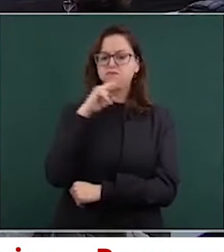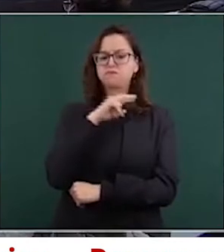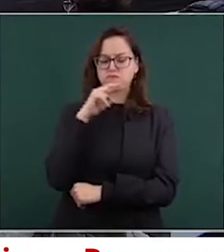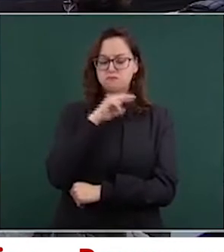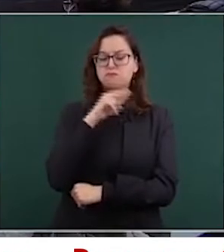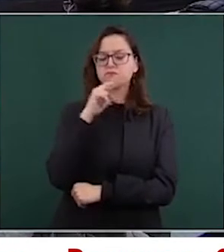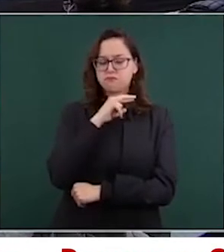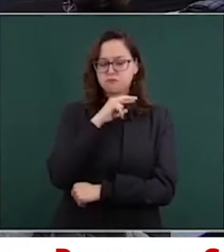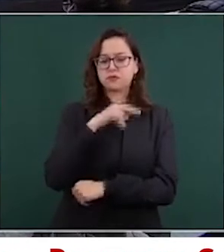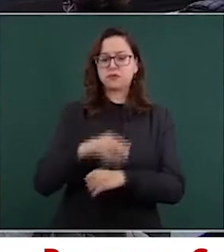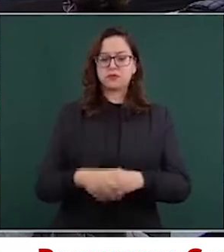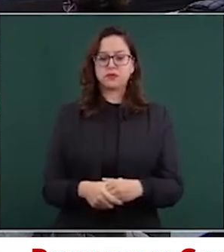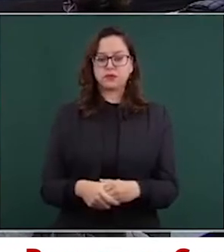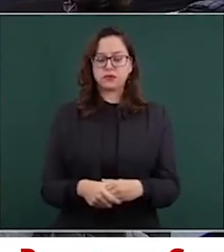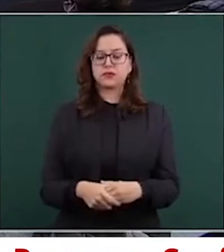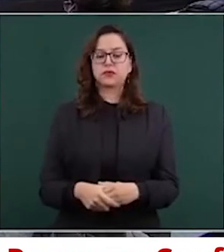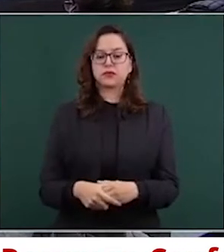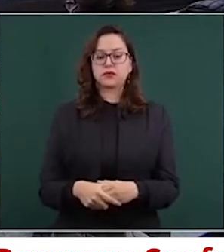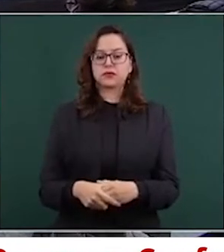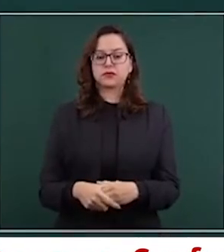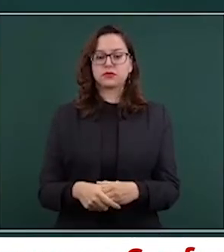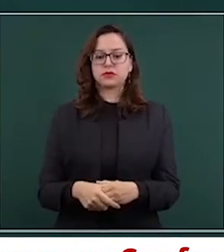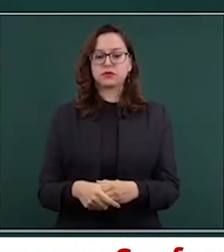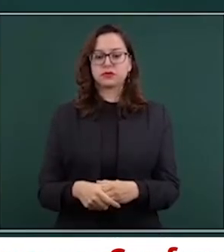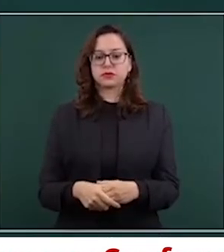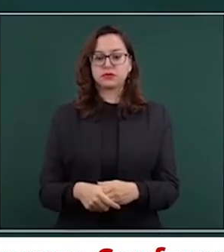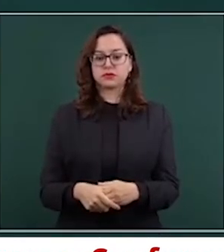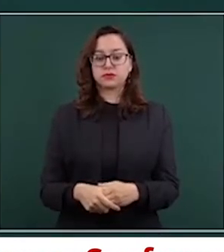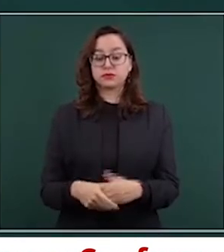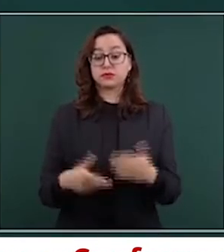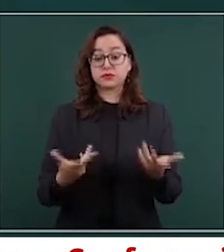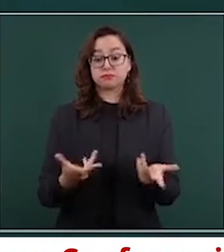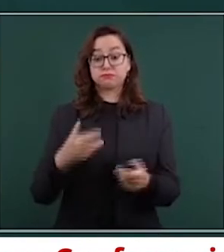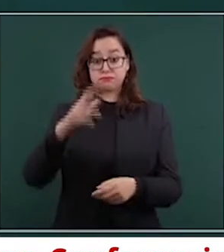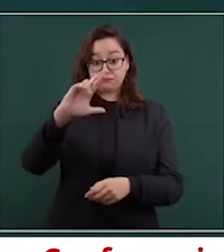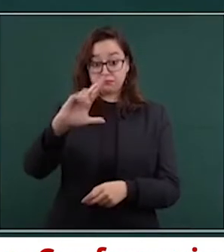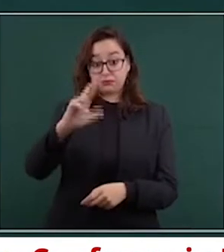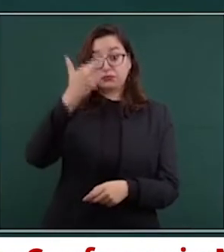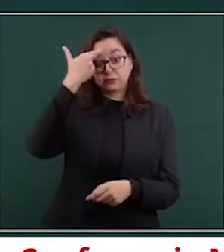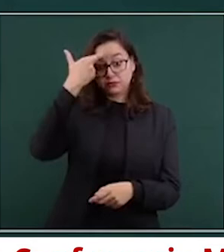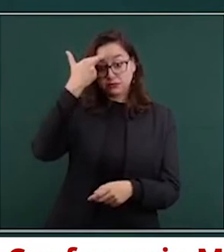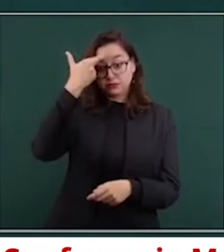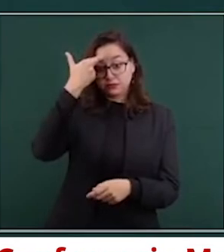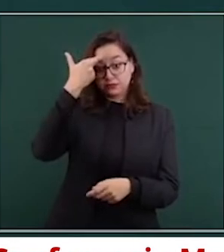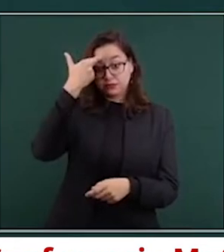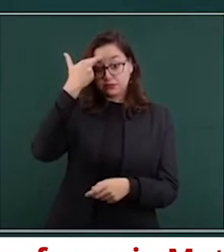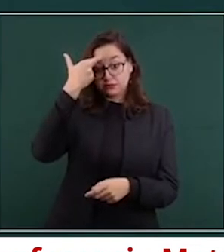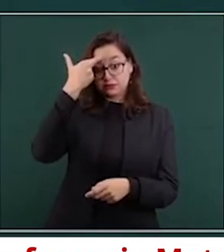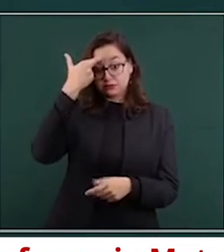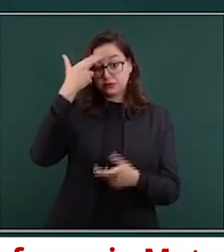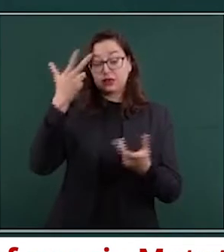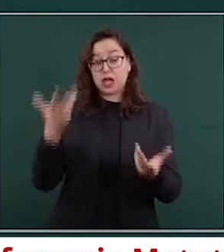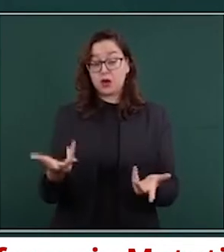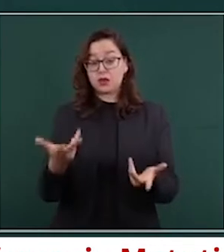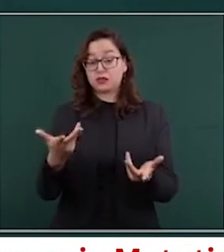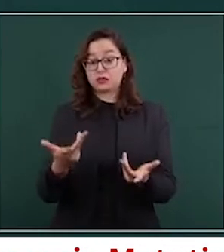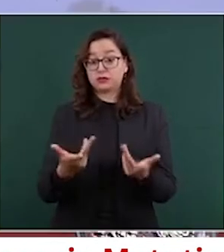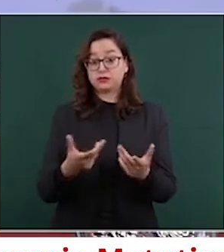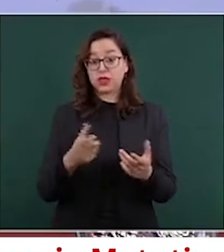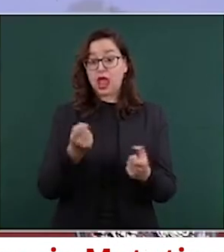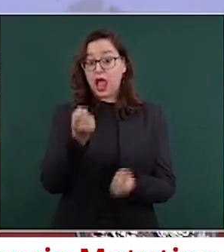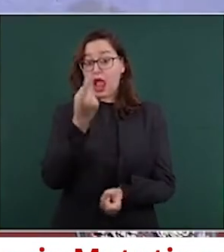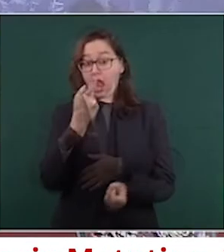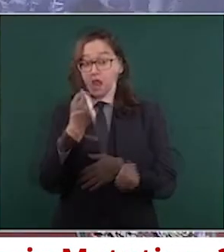Tenemos que seguir vacunando en comunidades muy apartadas.